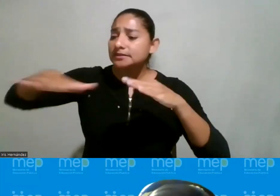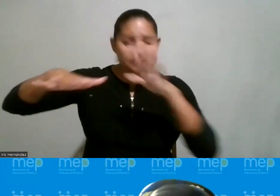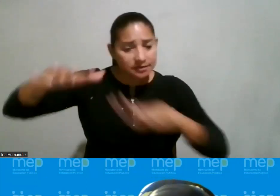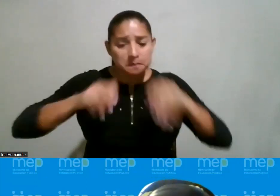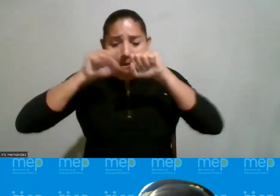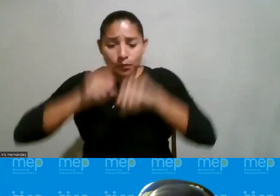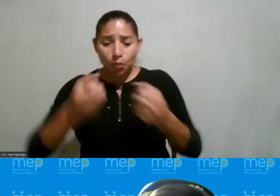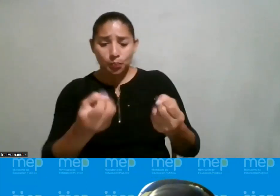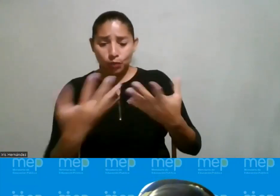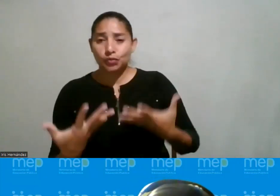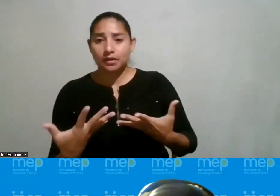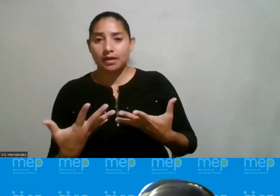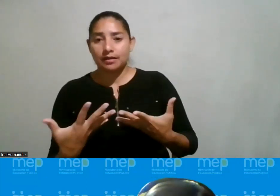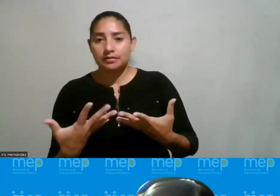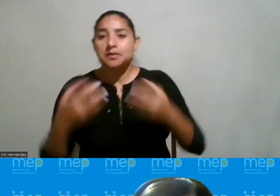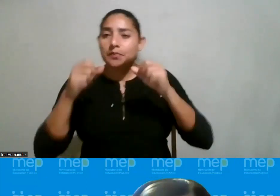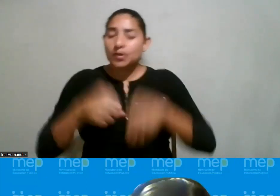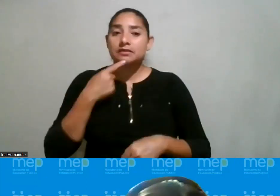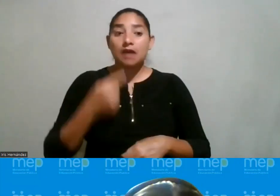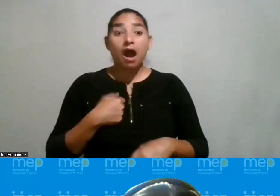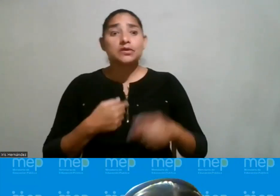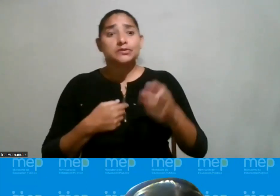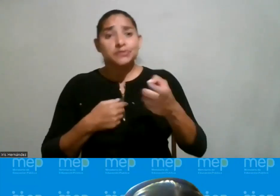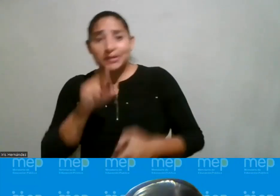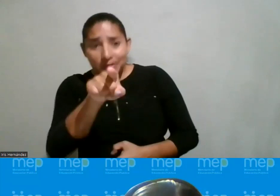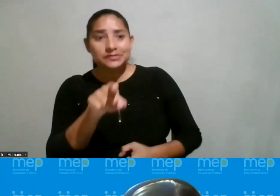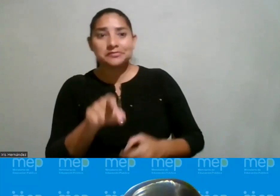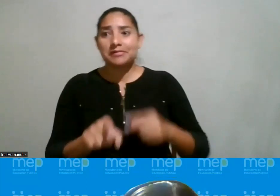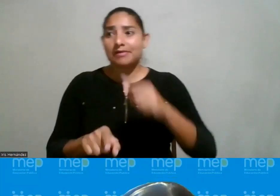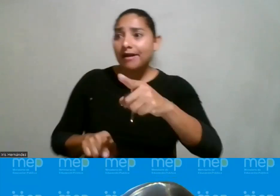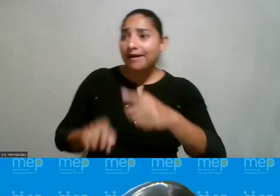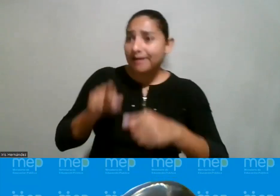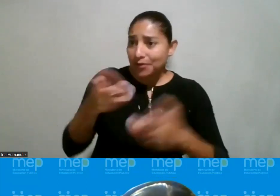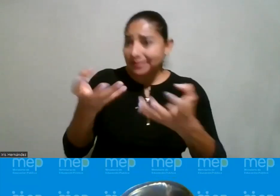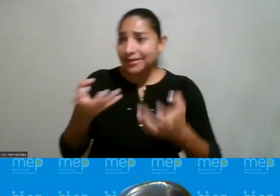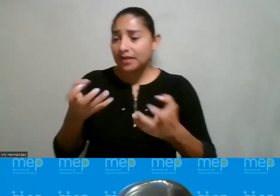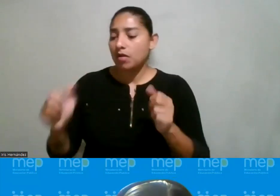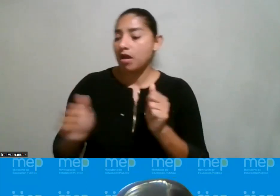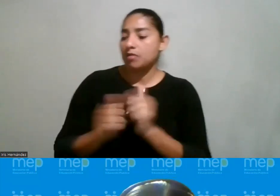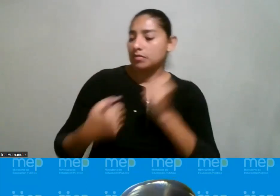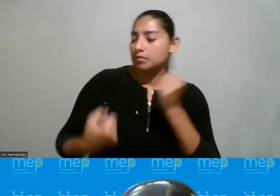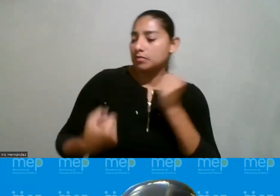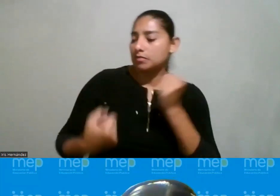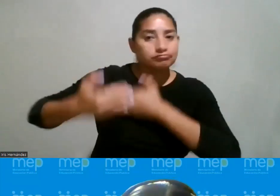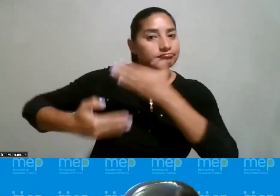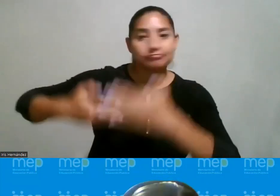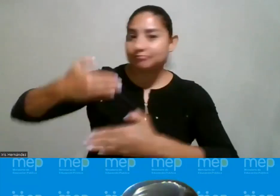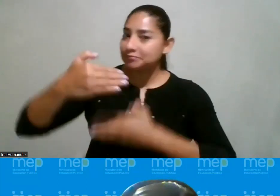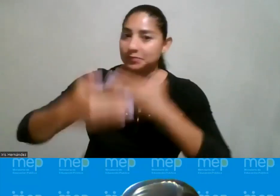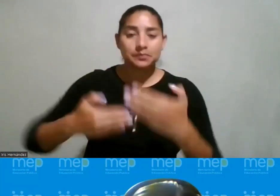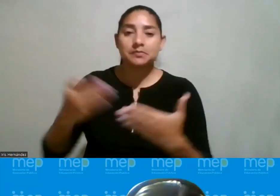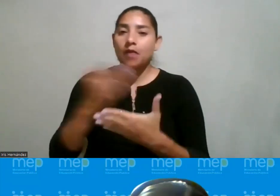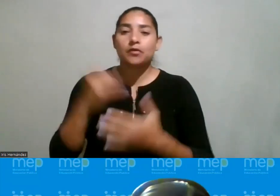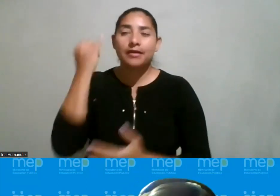posibilidades y que puedan realmente decir yo quiero esto y por eso es acompañarlas en el proceso porque si hay